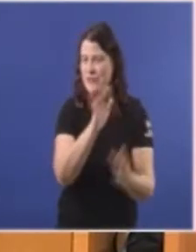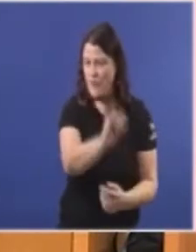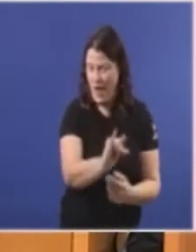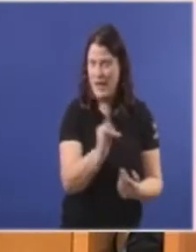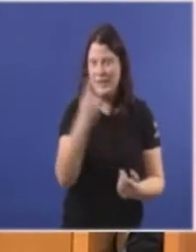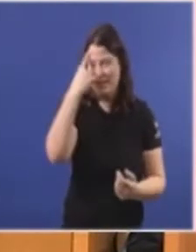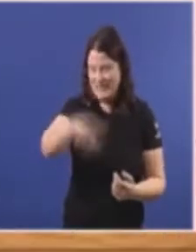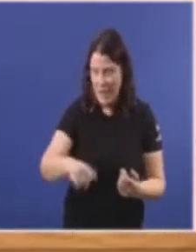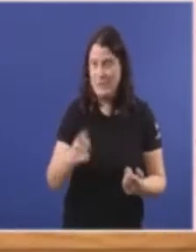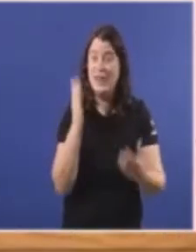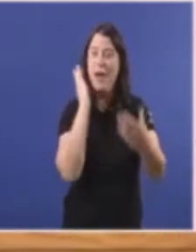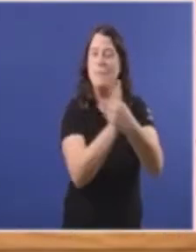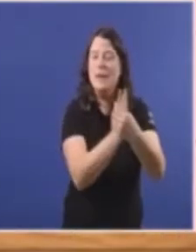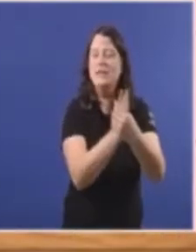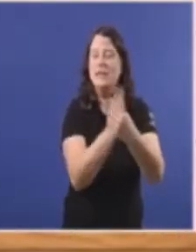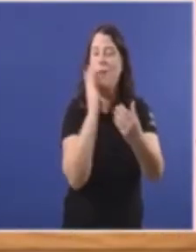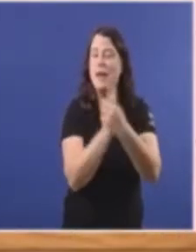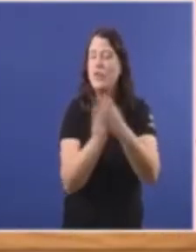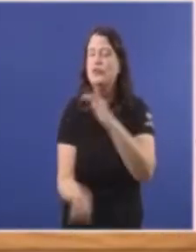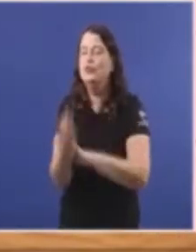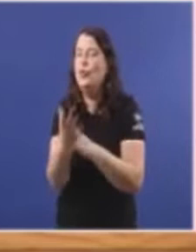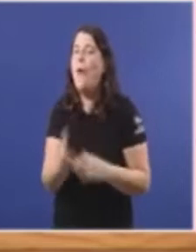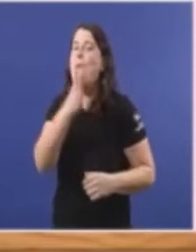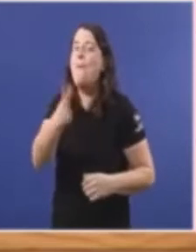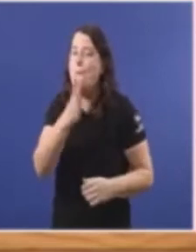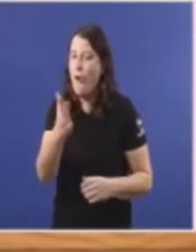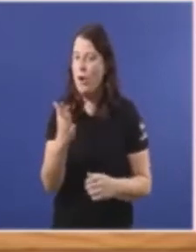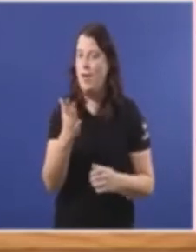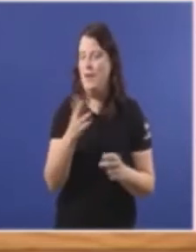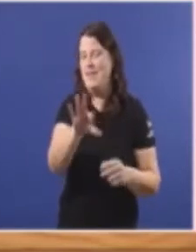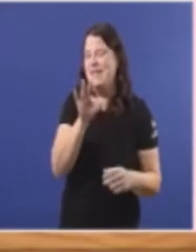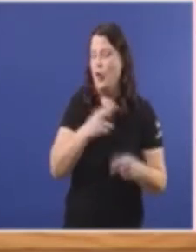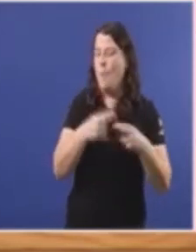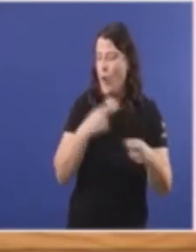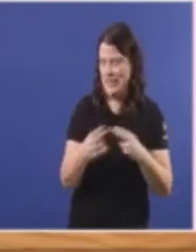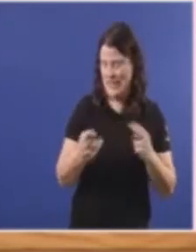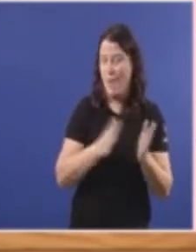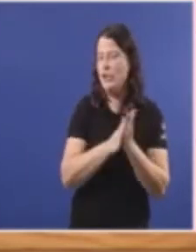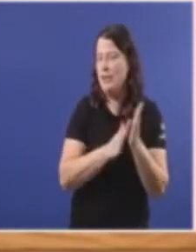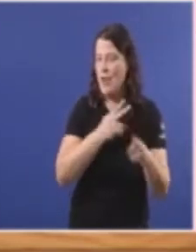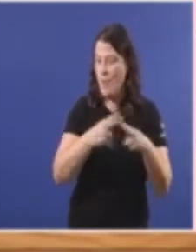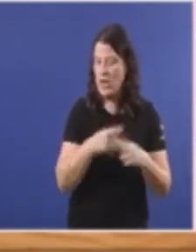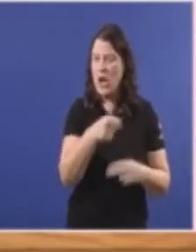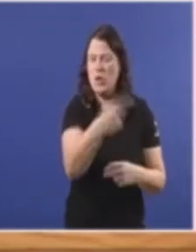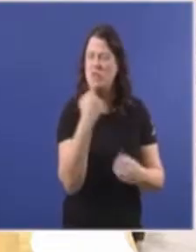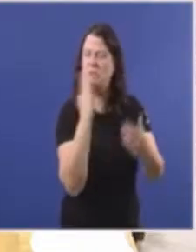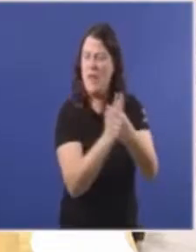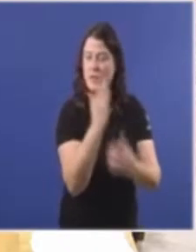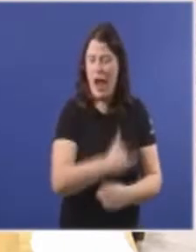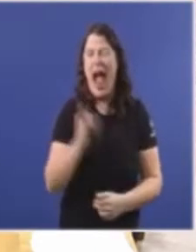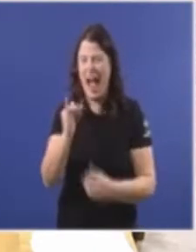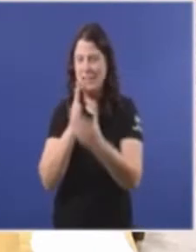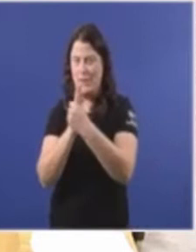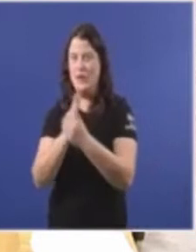xurde O expediente xurde Señor Feijó Porque ten Unha motivación política Vostede dixo Que non había expediente Hai expediente